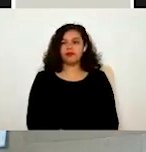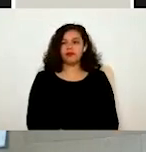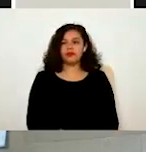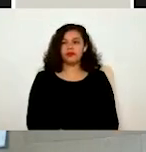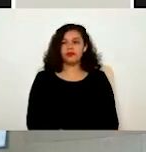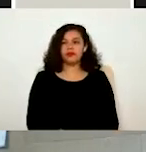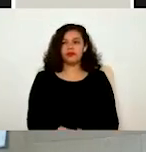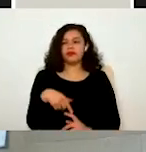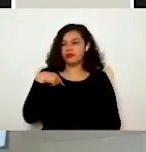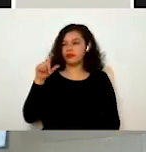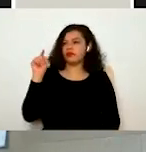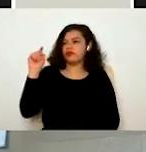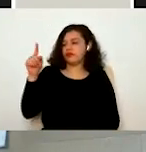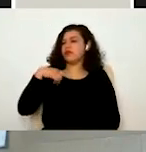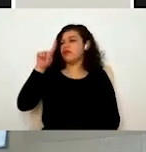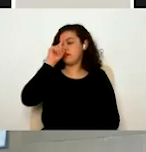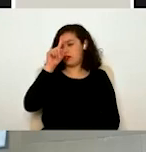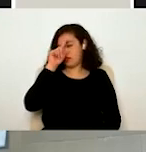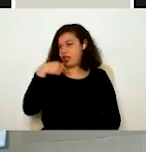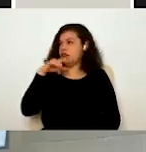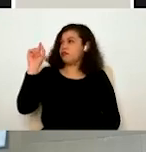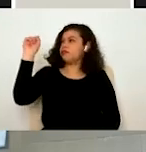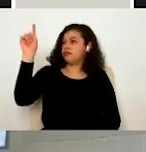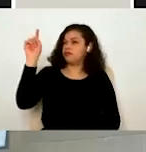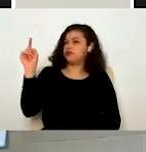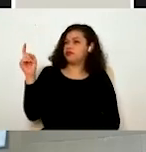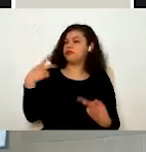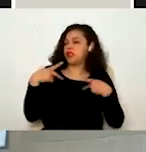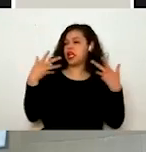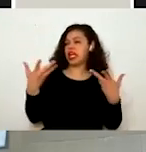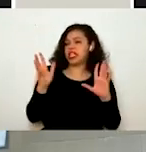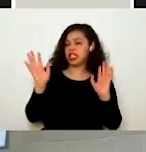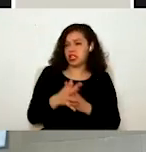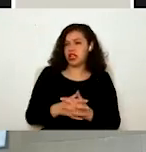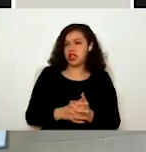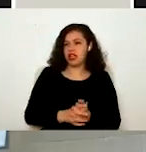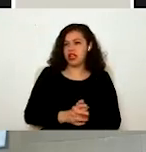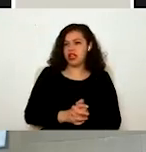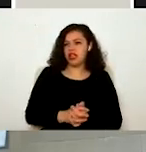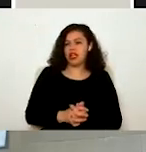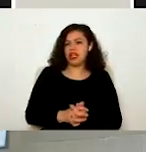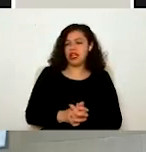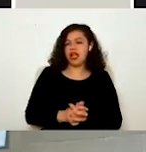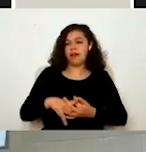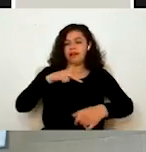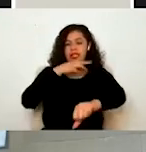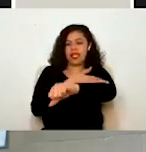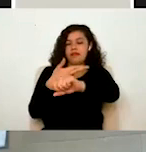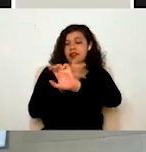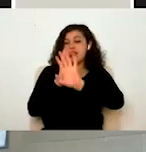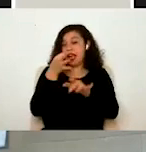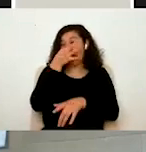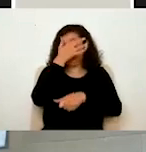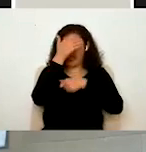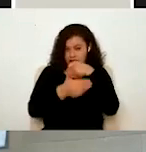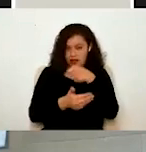algo. Le damos clic aquí en este botón. Y me dice que ya está en la etapa final mi trámite, ¿no? Si yo veo el historial,